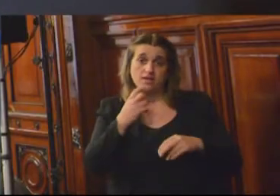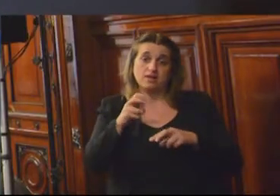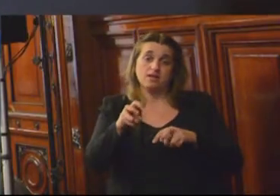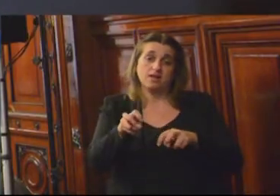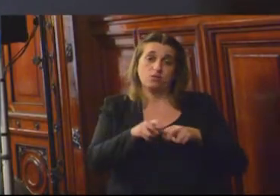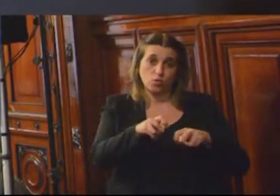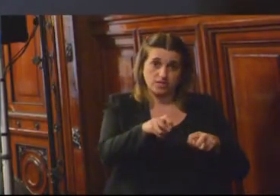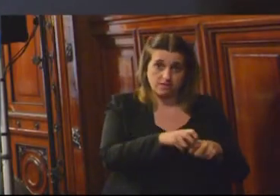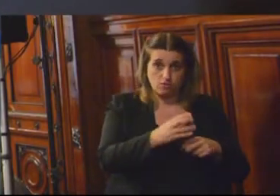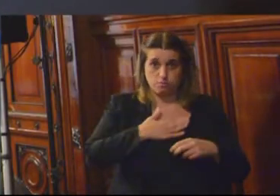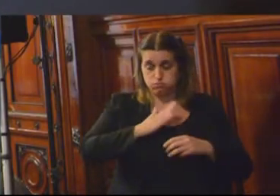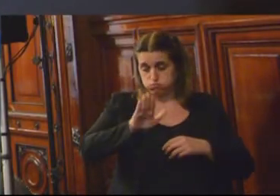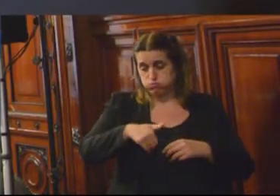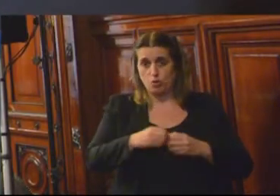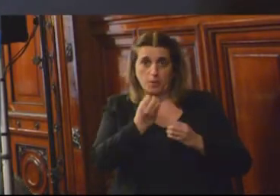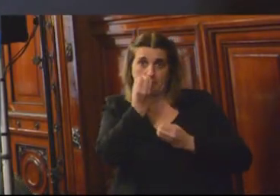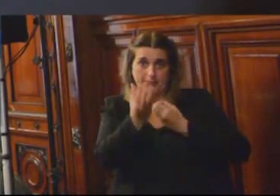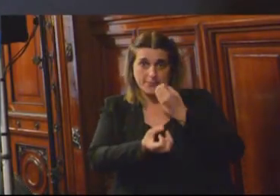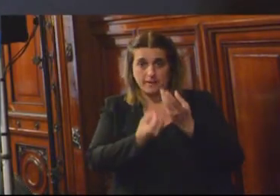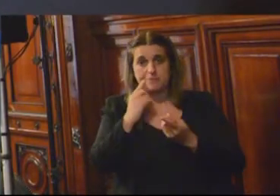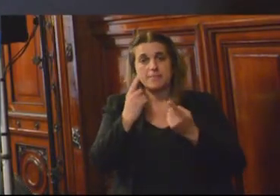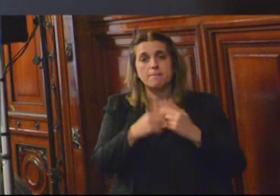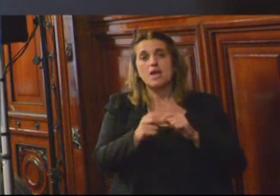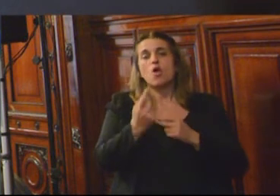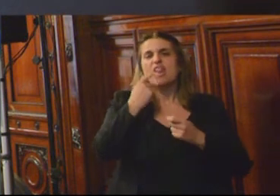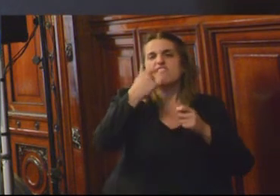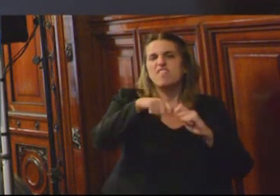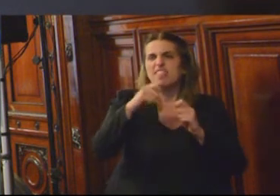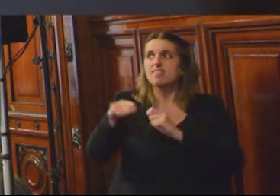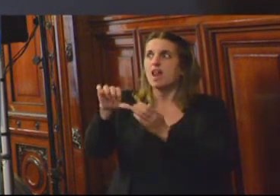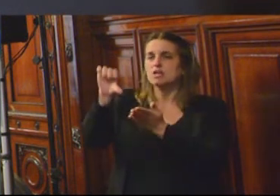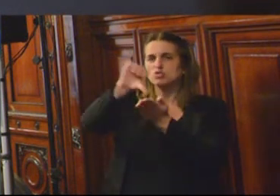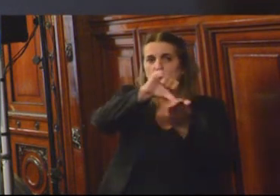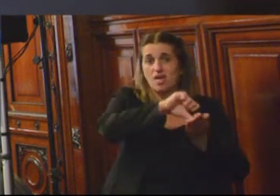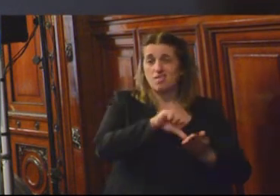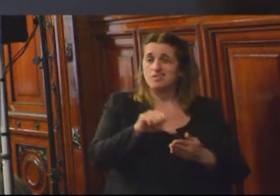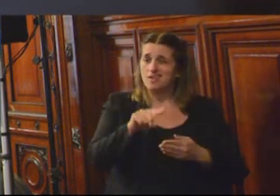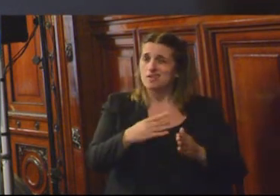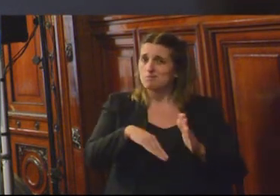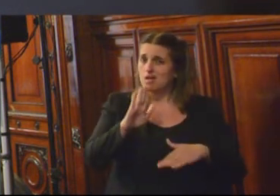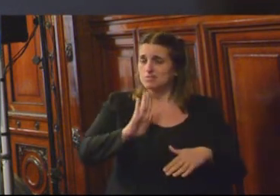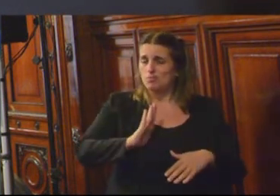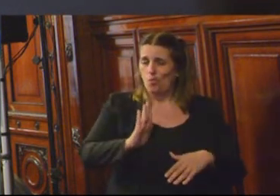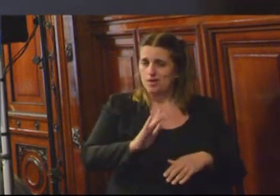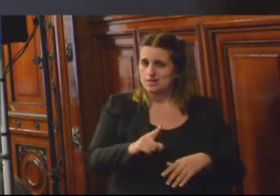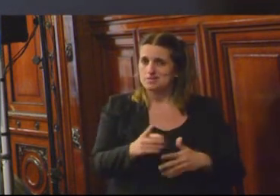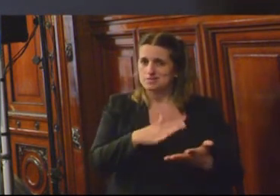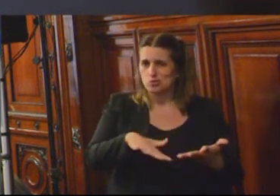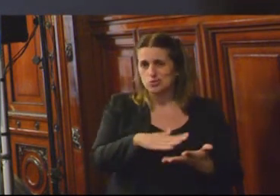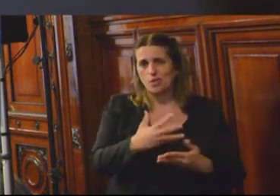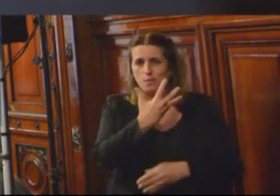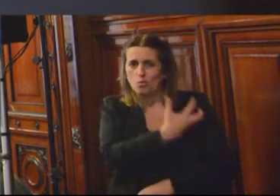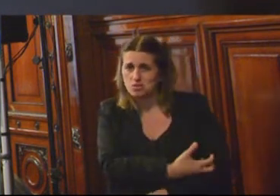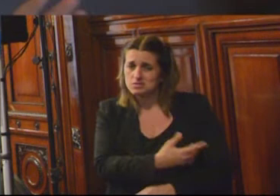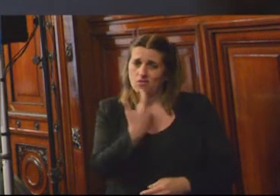ya relacionado con el microtráfico en las ciudades, que es donde más se involucran las mujeres en condiciones de marginalidad, pues no ha habido una